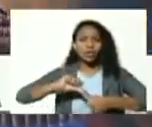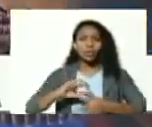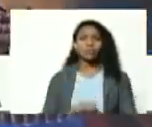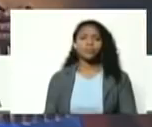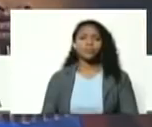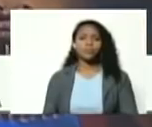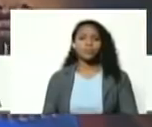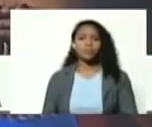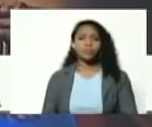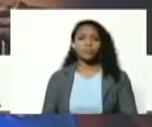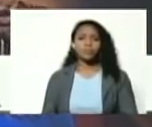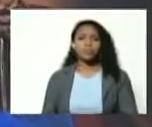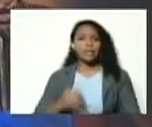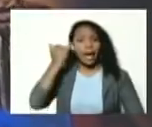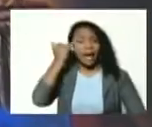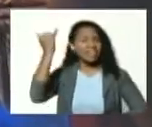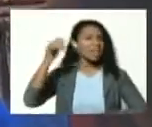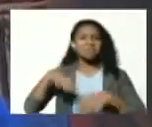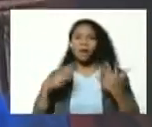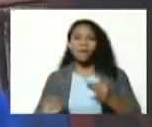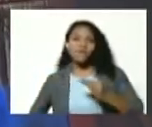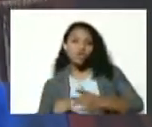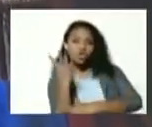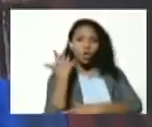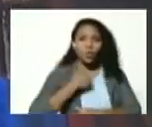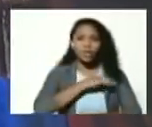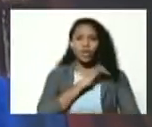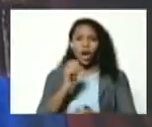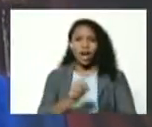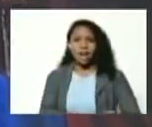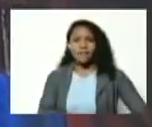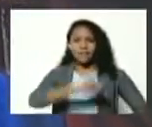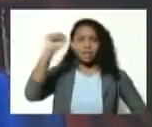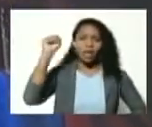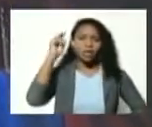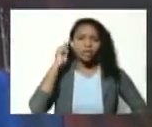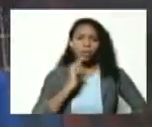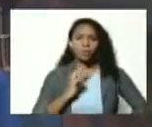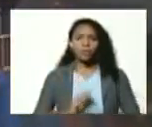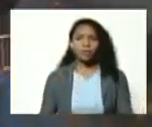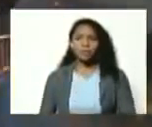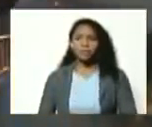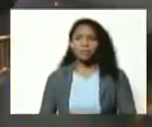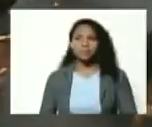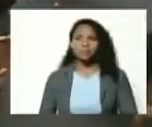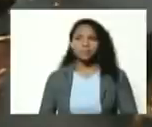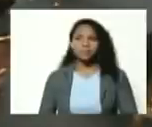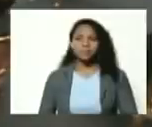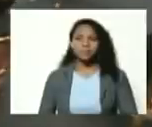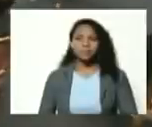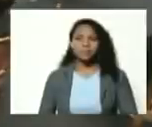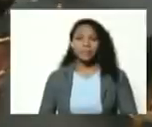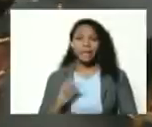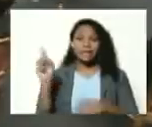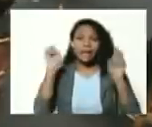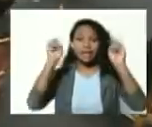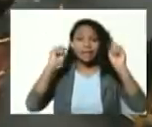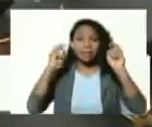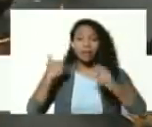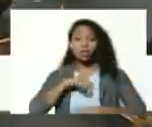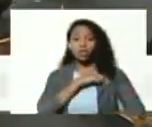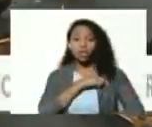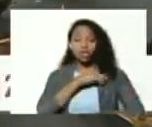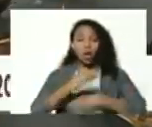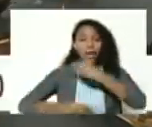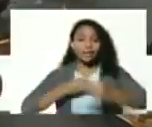que ideó y fundó nuestro libertador Simón Bolívar en ese marco que estamos nosotros